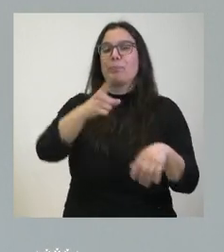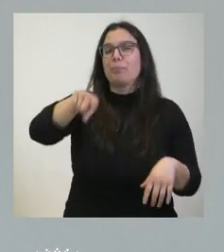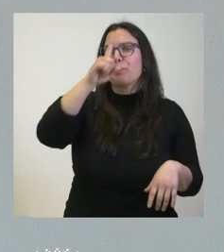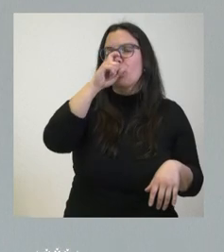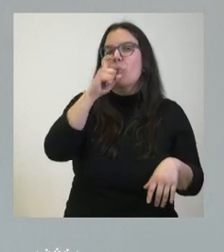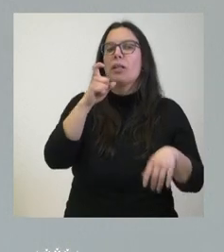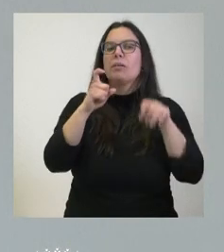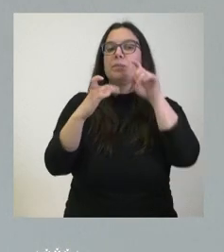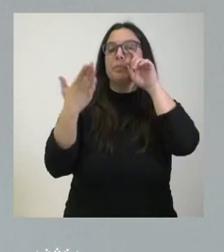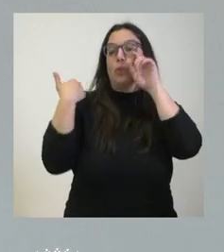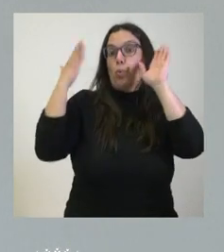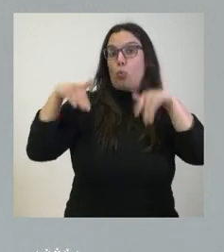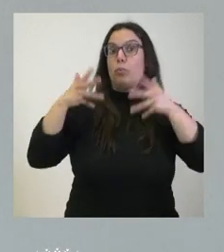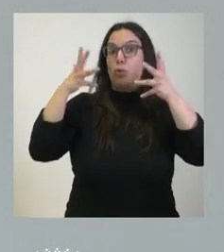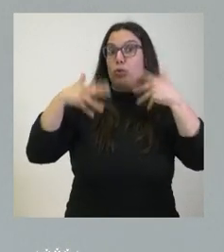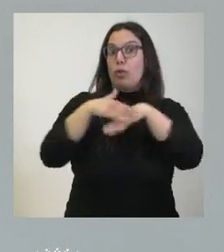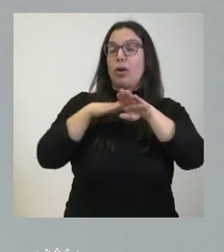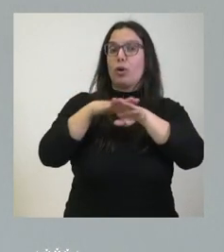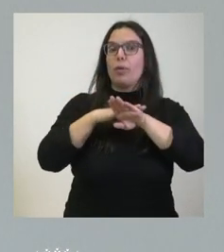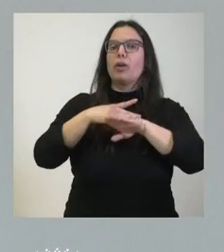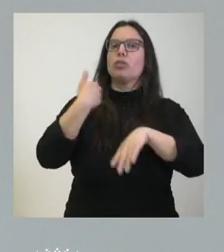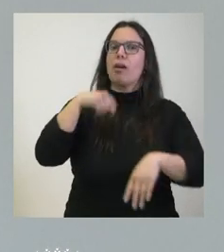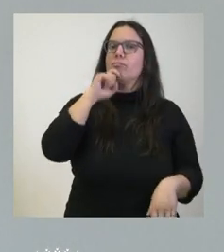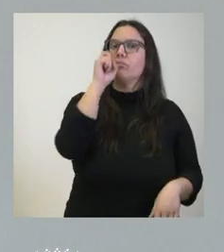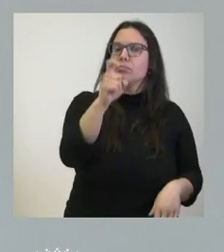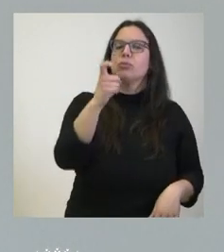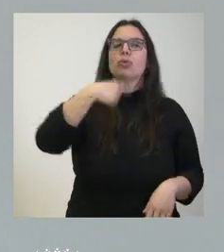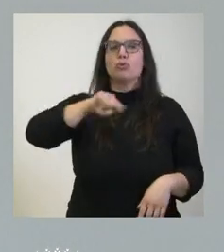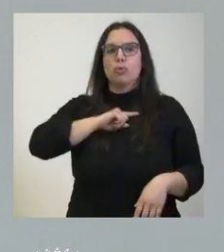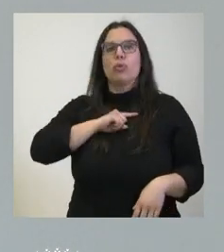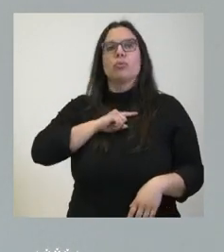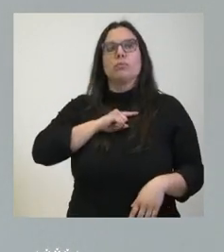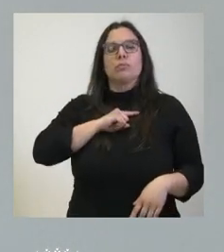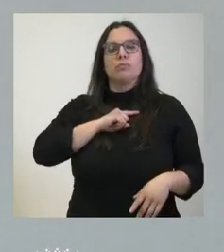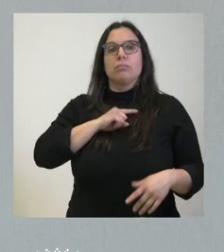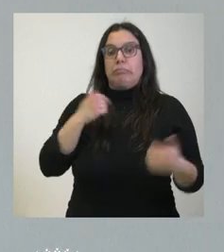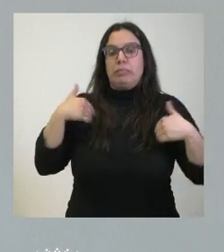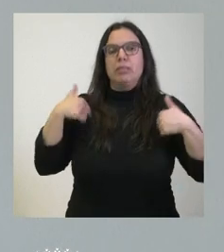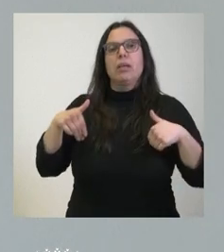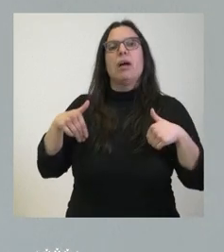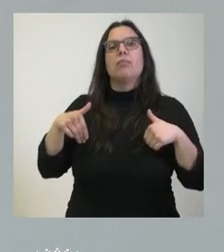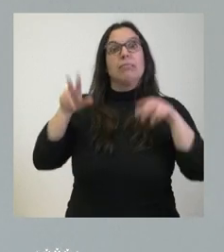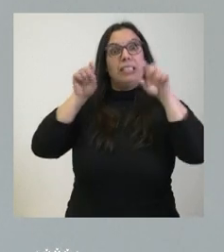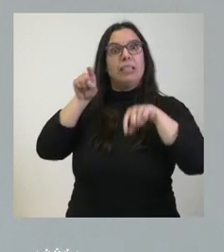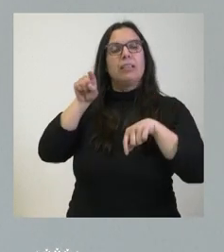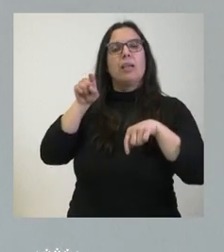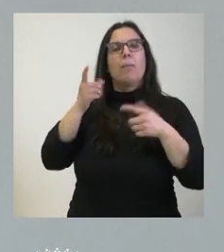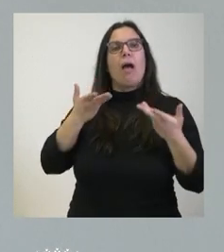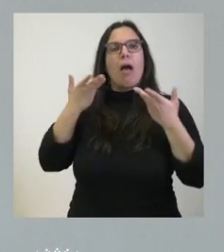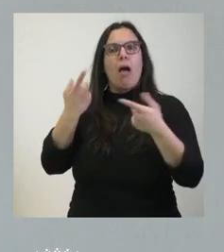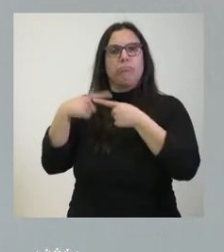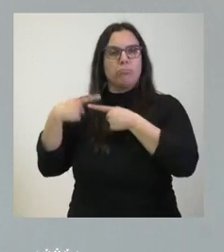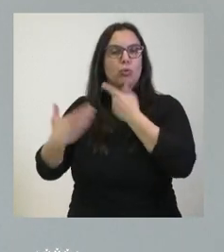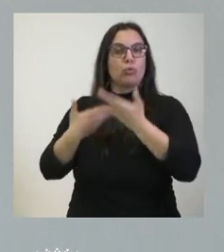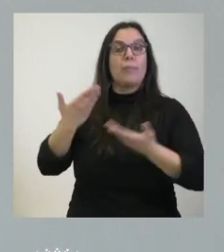el anterior consejo de gobierno que les atribuíamos que íbamos a hacer con carácter inmediato en relación con esta cuestión y ya traemos hoy